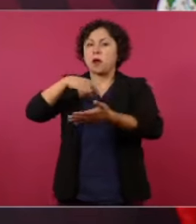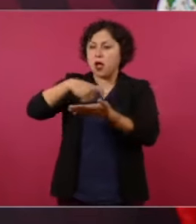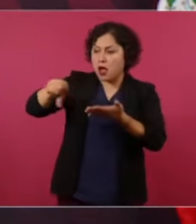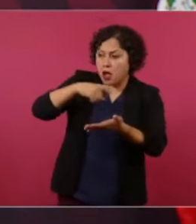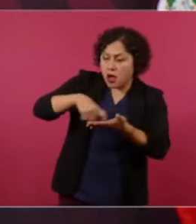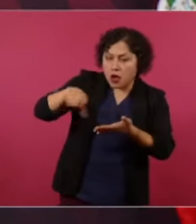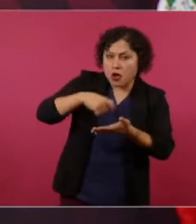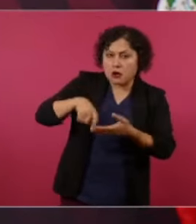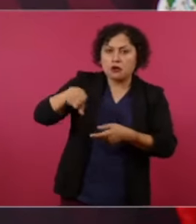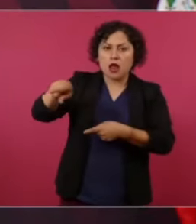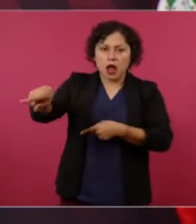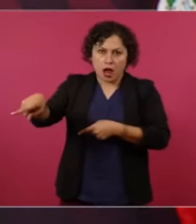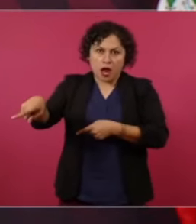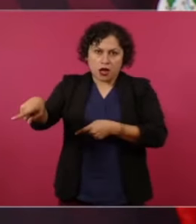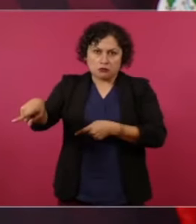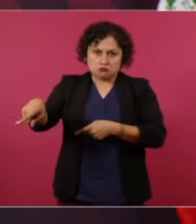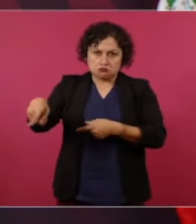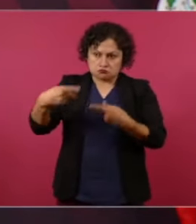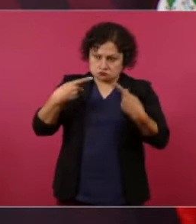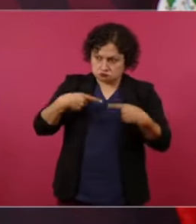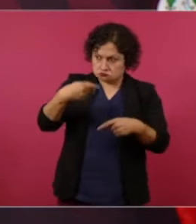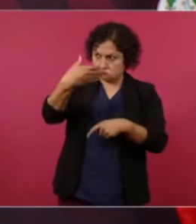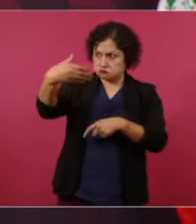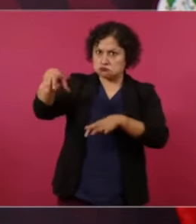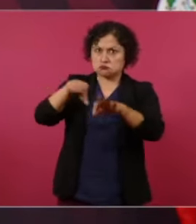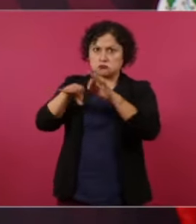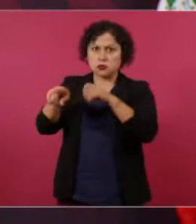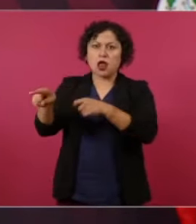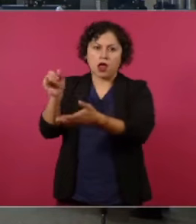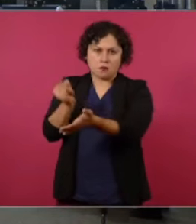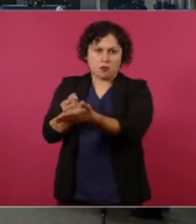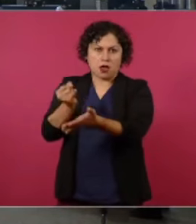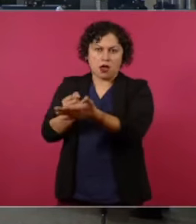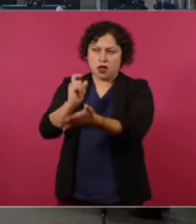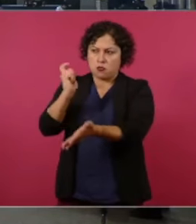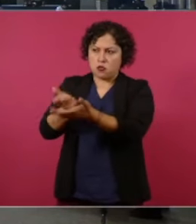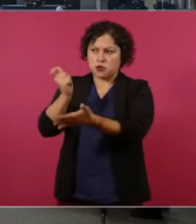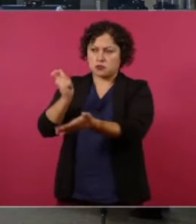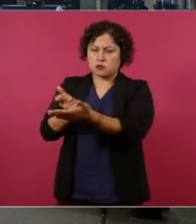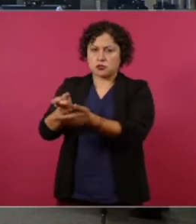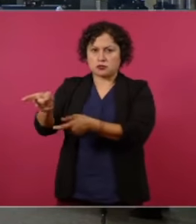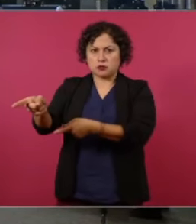los de mero arriba no pagaban.